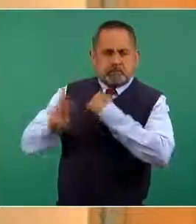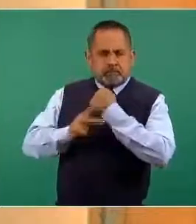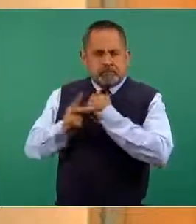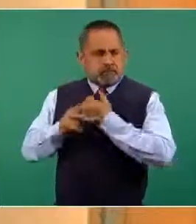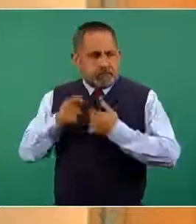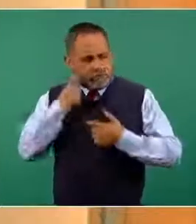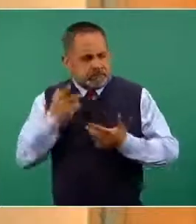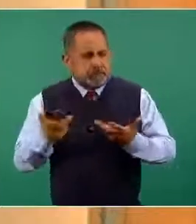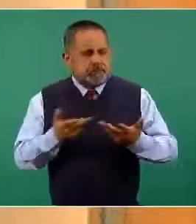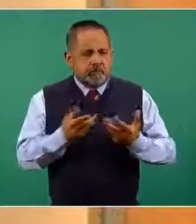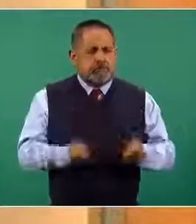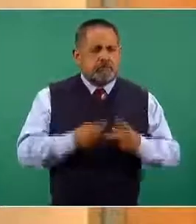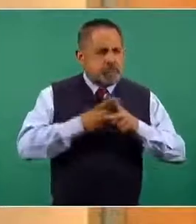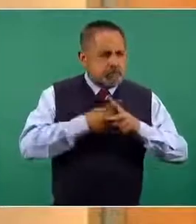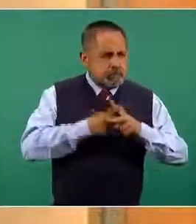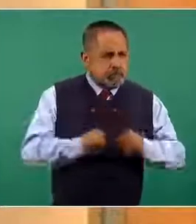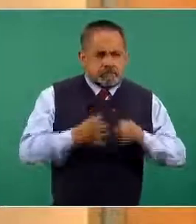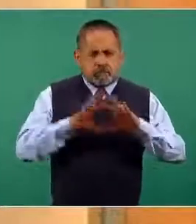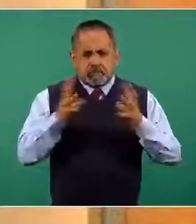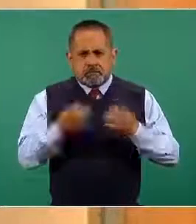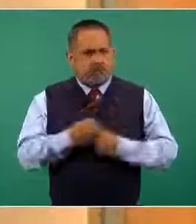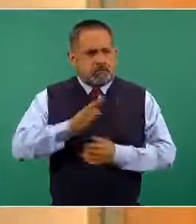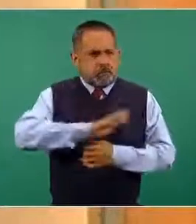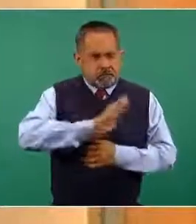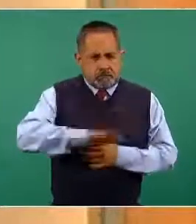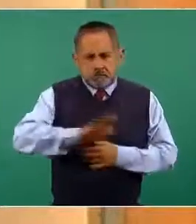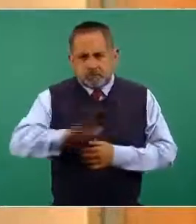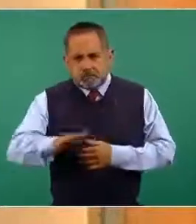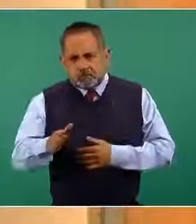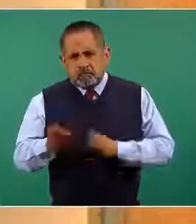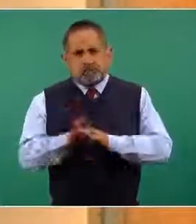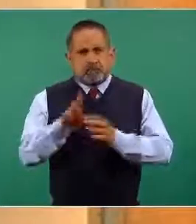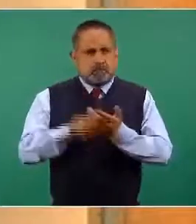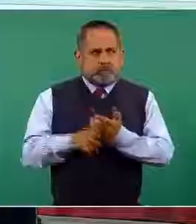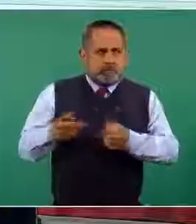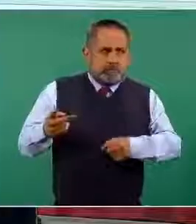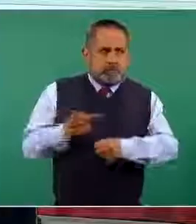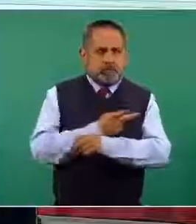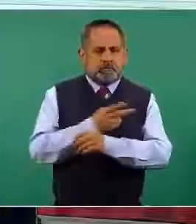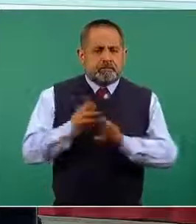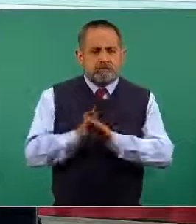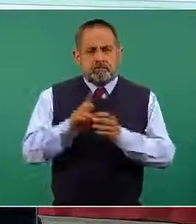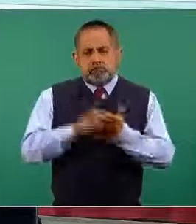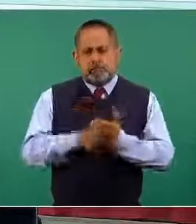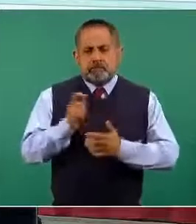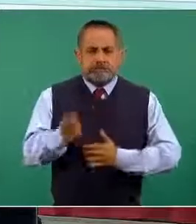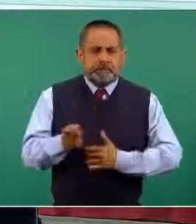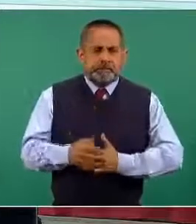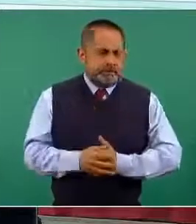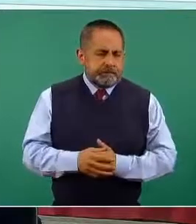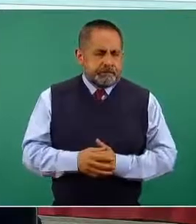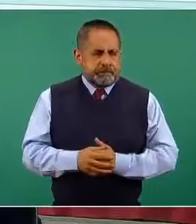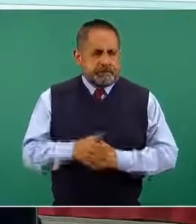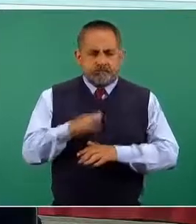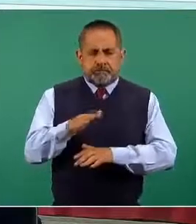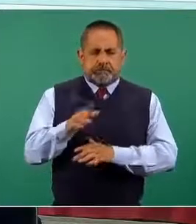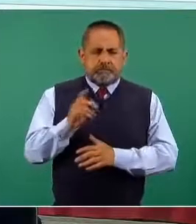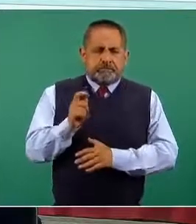hacen estos ejercicios para saber cuál ha sido el impacto en materia de mortalidad sobre